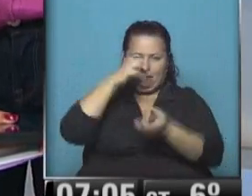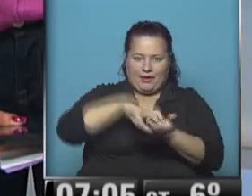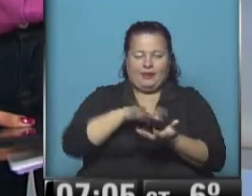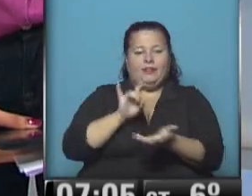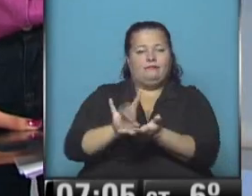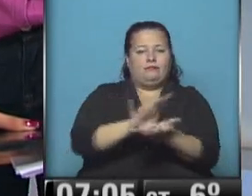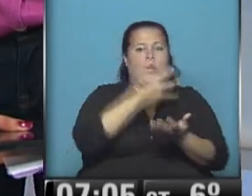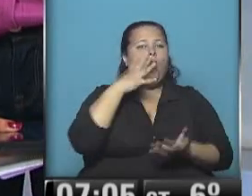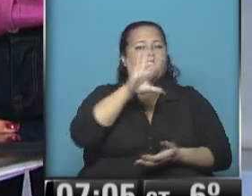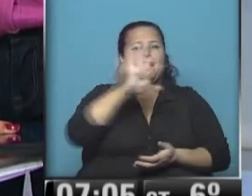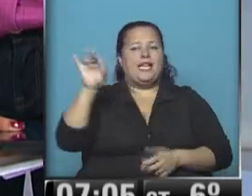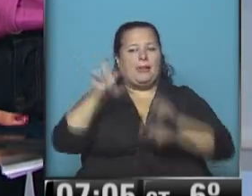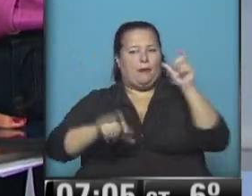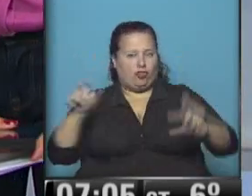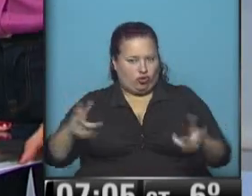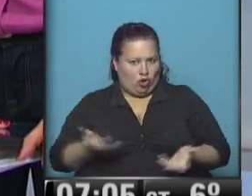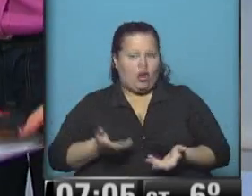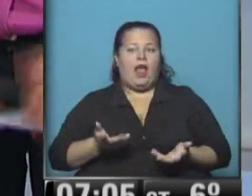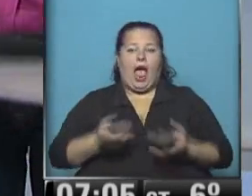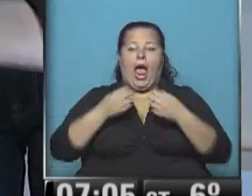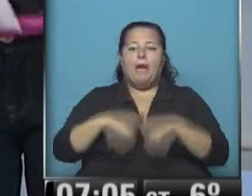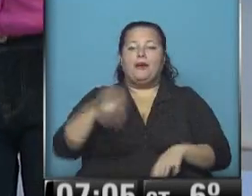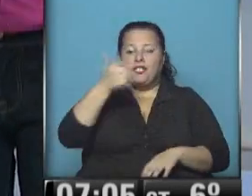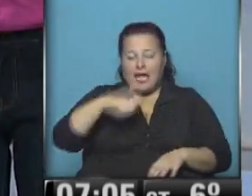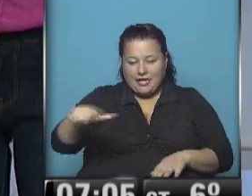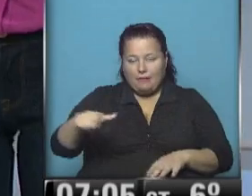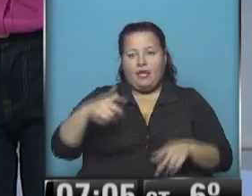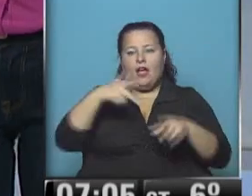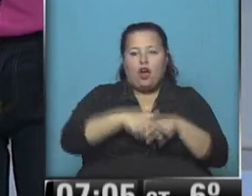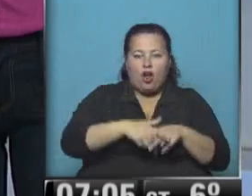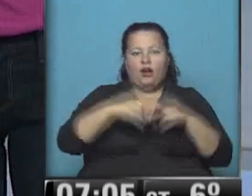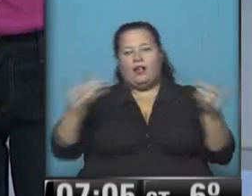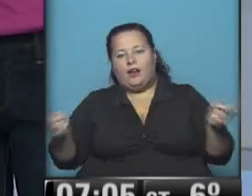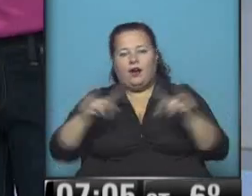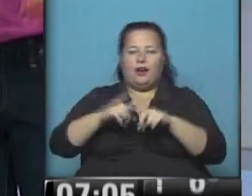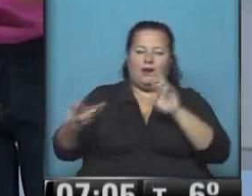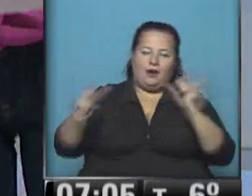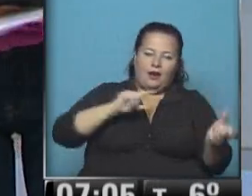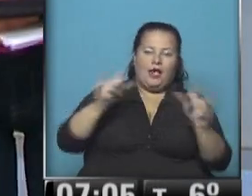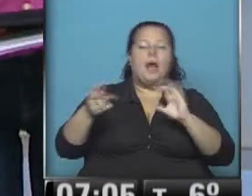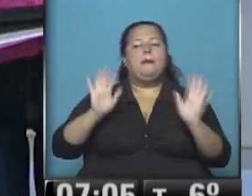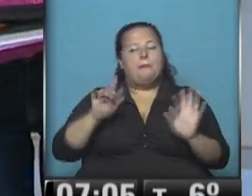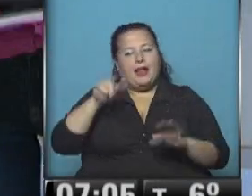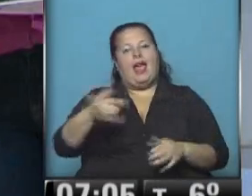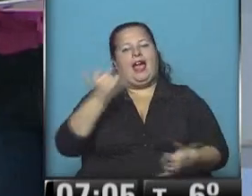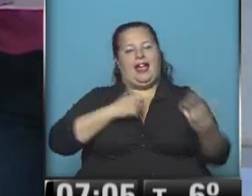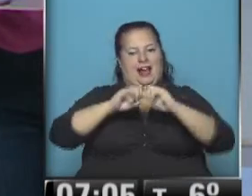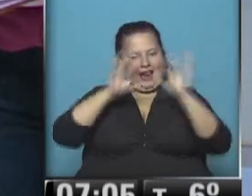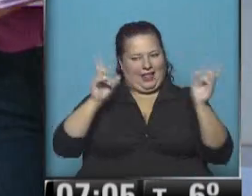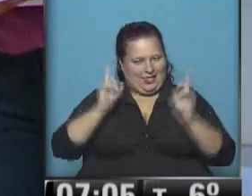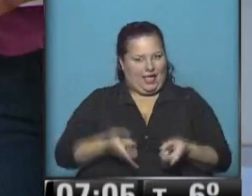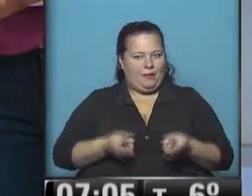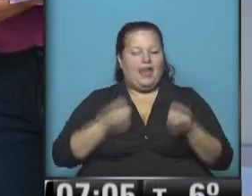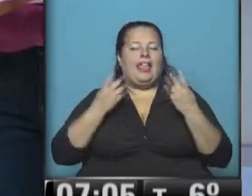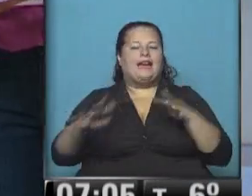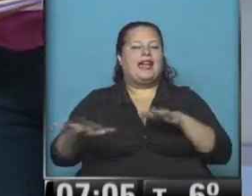dejaría en la calle a 4.500 trabajadores. Sí, comenzó a las 6.30 y van cortando y liberando alternativamente. Pero bueno, ahí nos aclaraba Nery también, entonces,